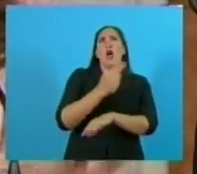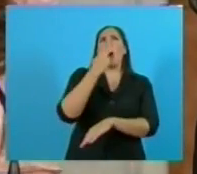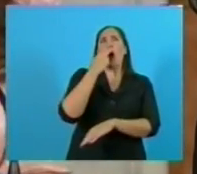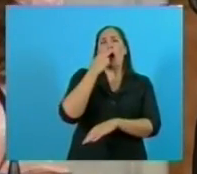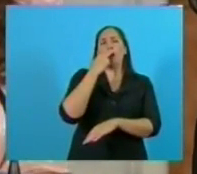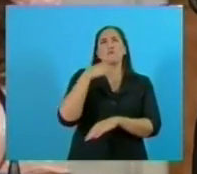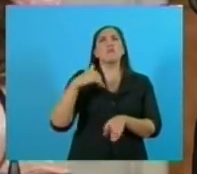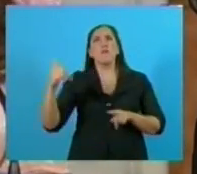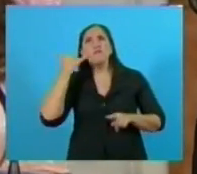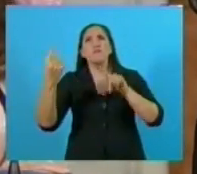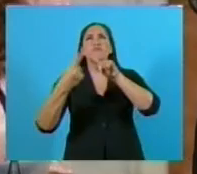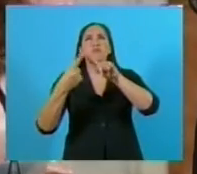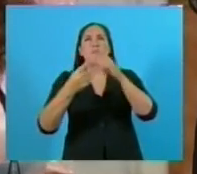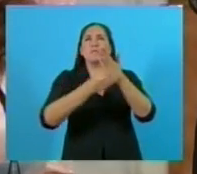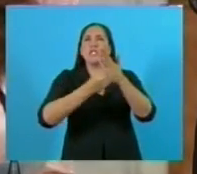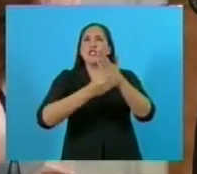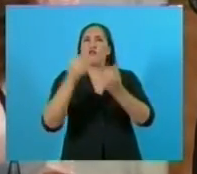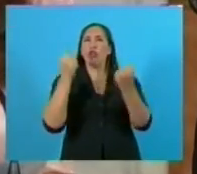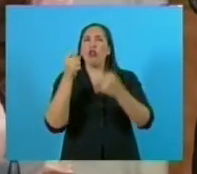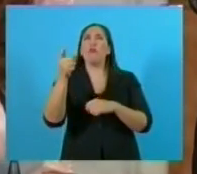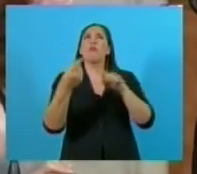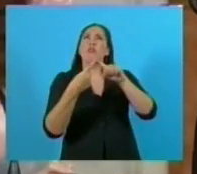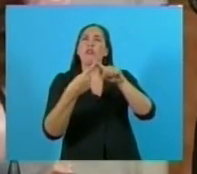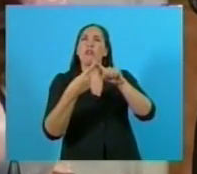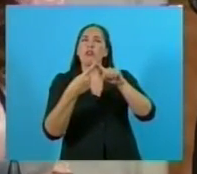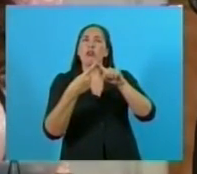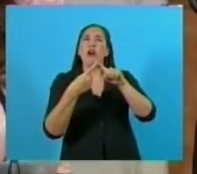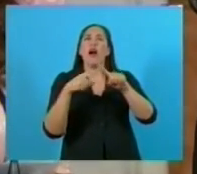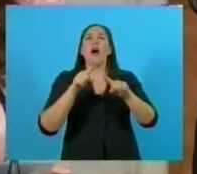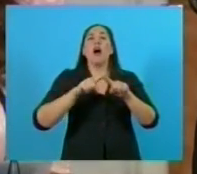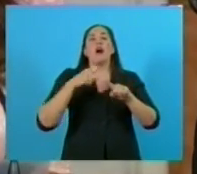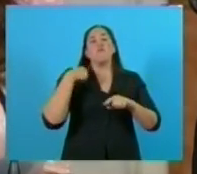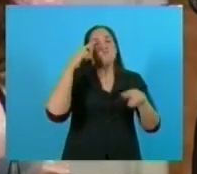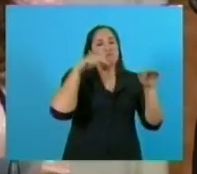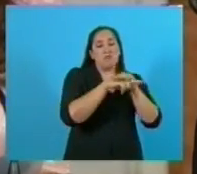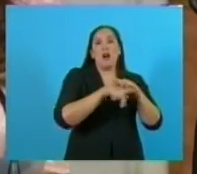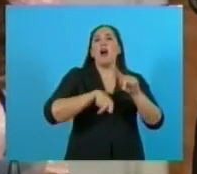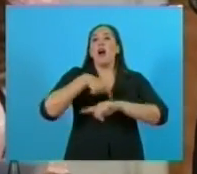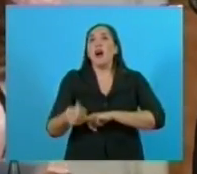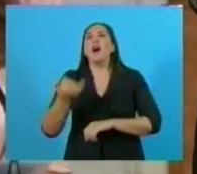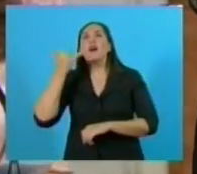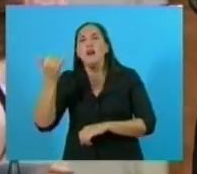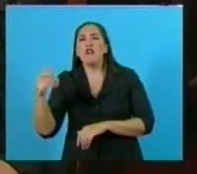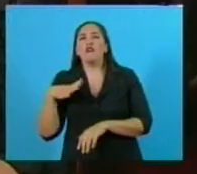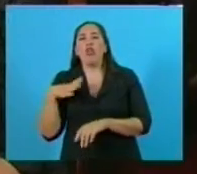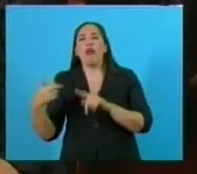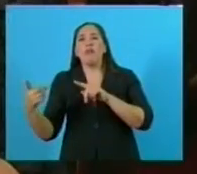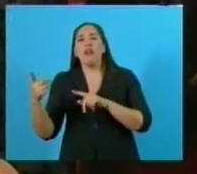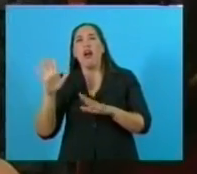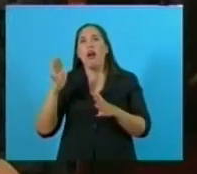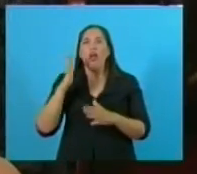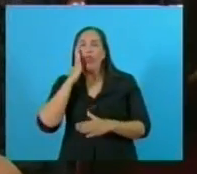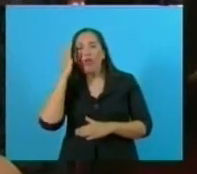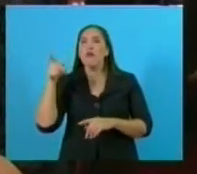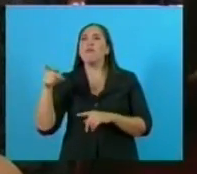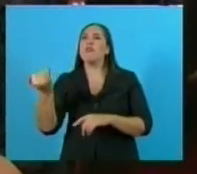vez que hablé con Axel, y al otro día cuando lo llamé muy temprano estaba todavía con voz de dormido y me dijo que habían terminado a las 2 y media la tarde,